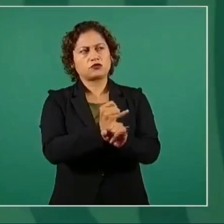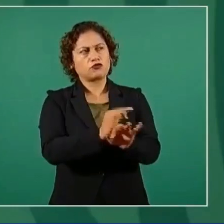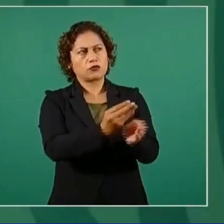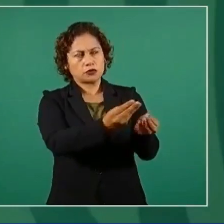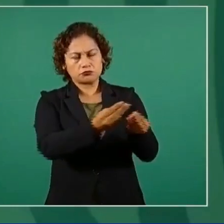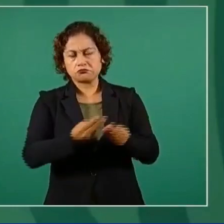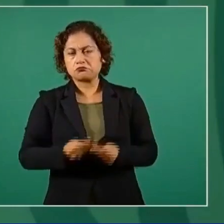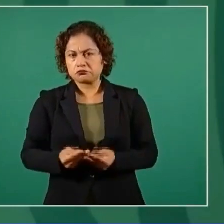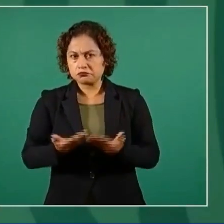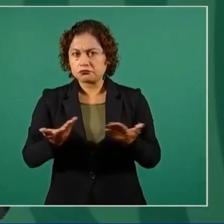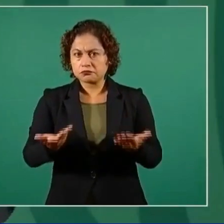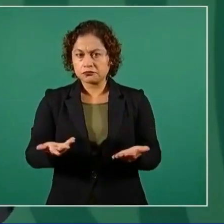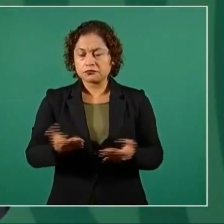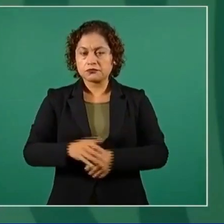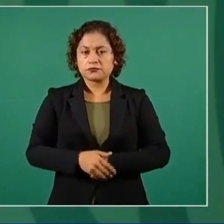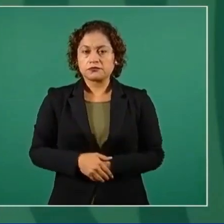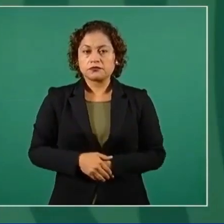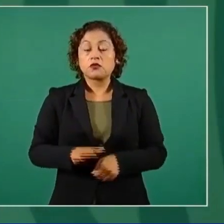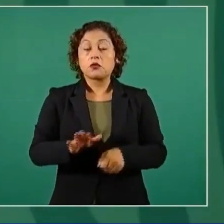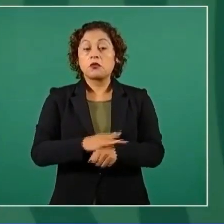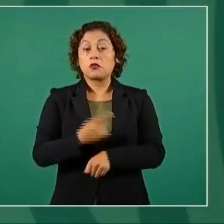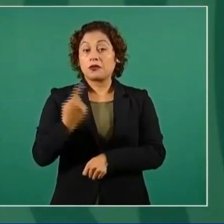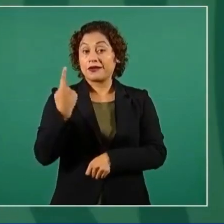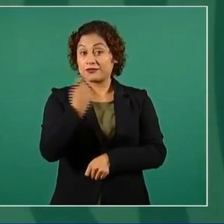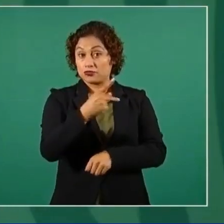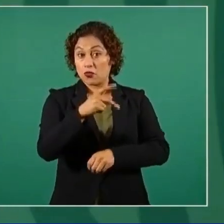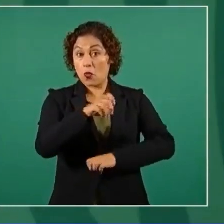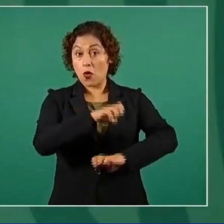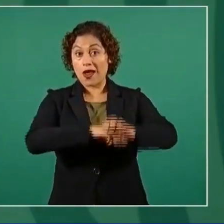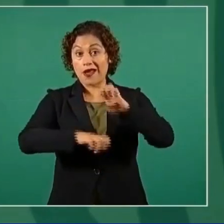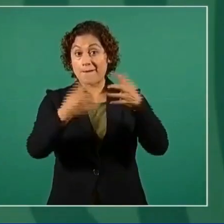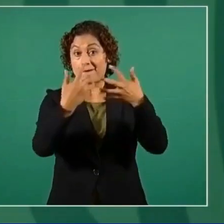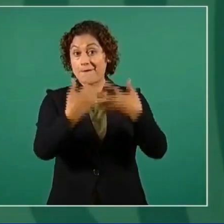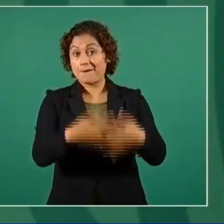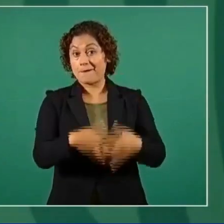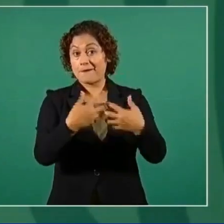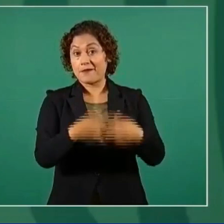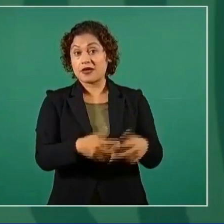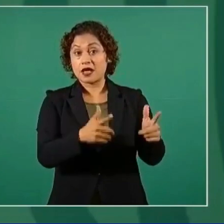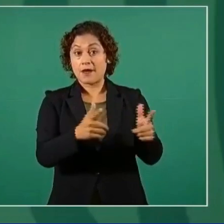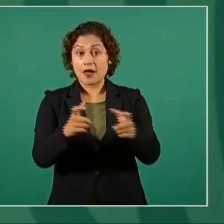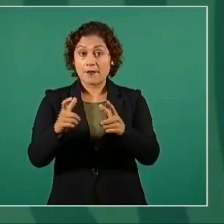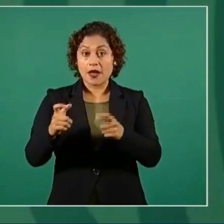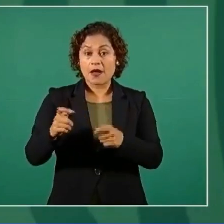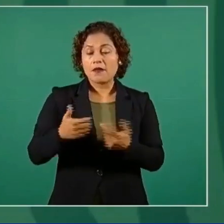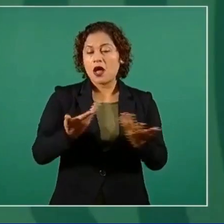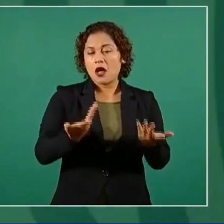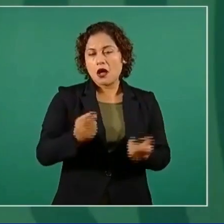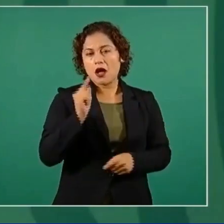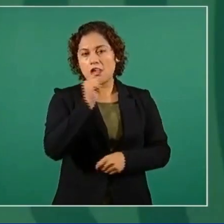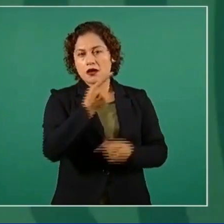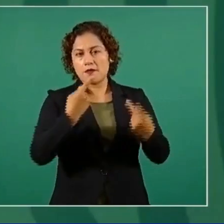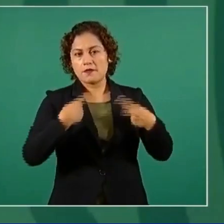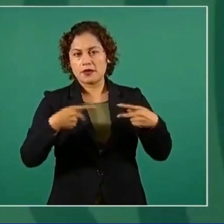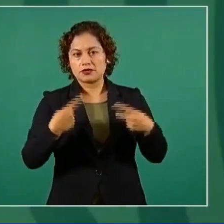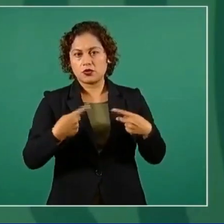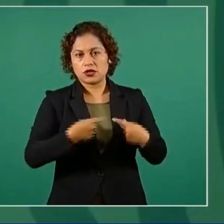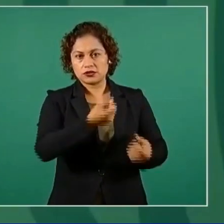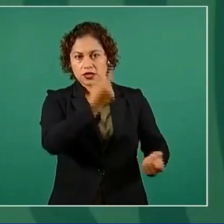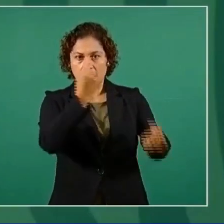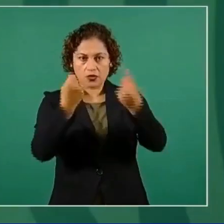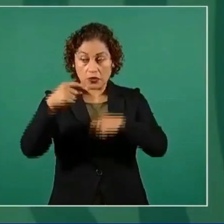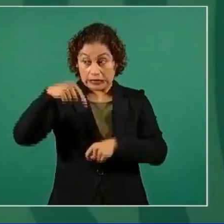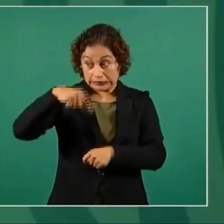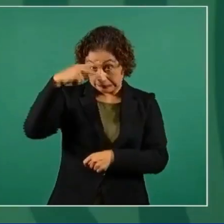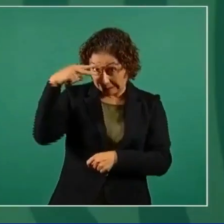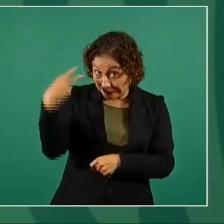a la medida de los clientes de México que